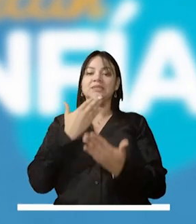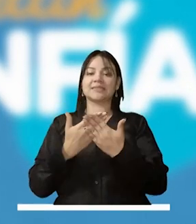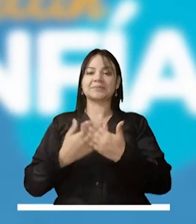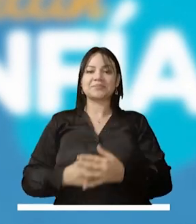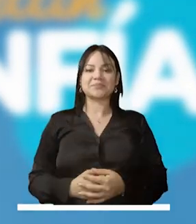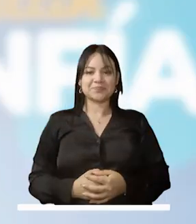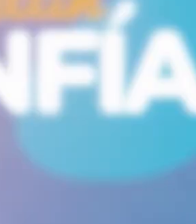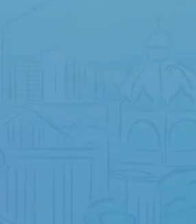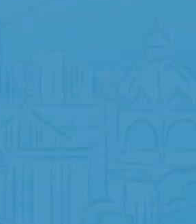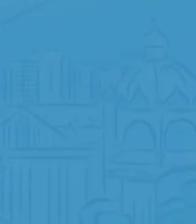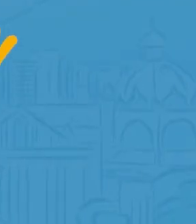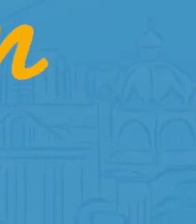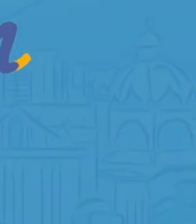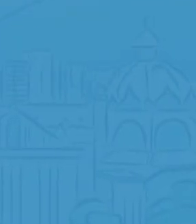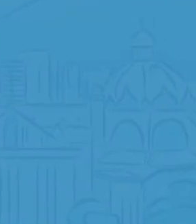¡Muchísimas gracias!